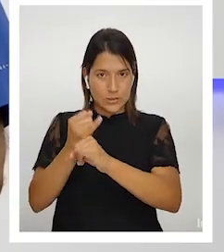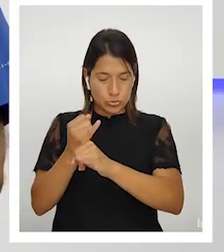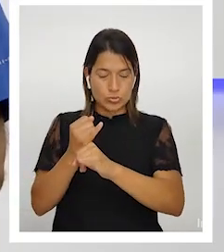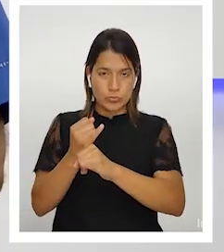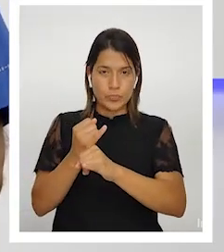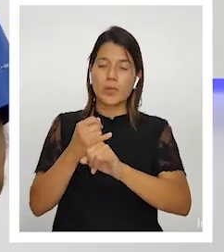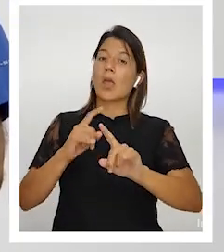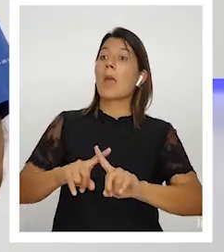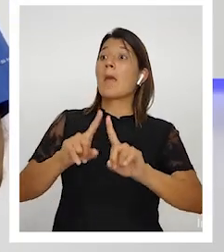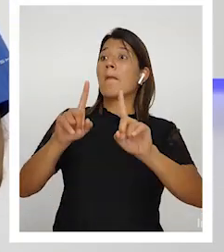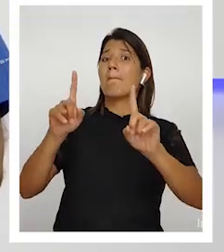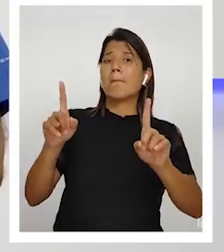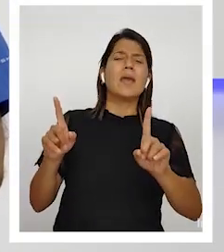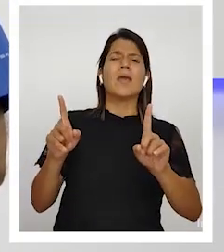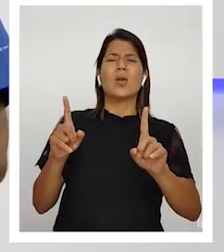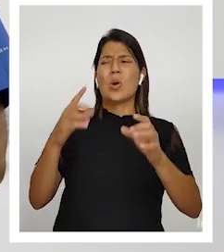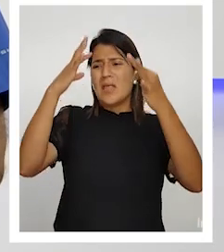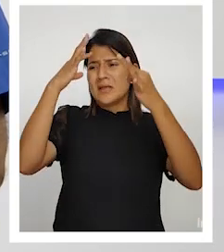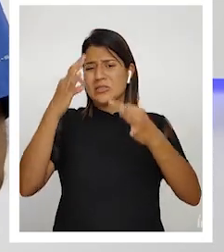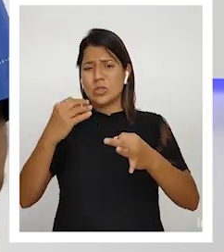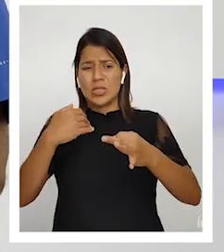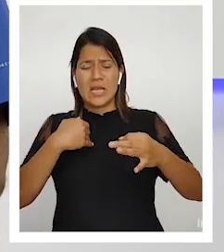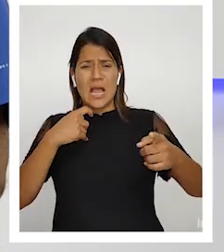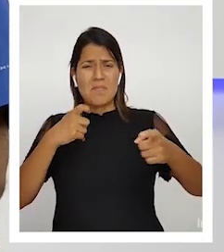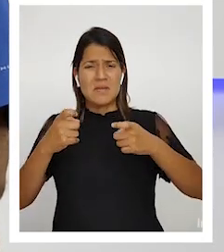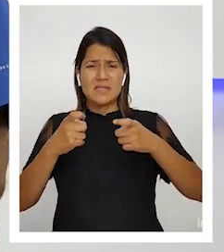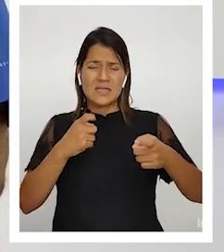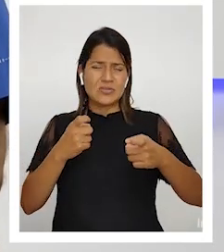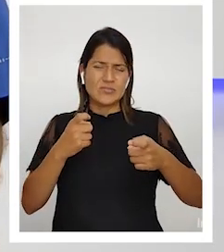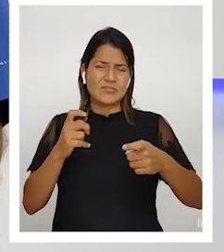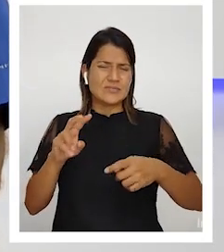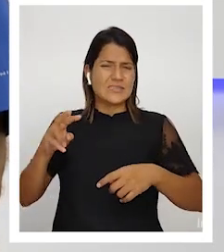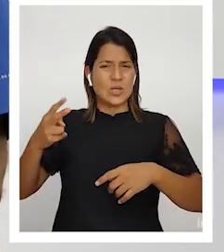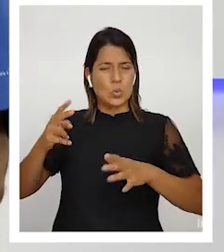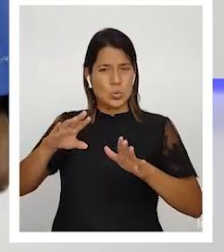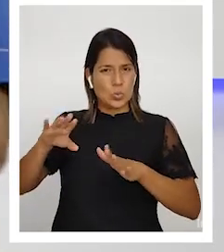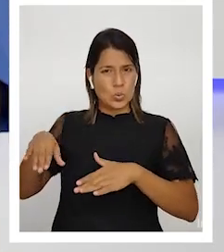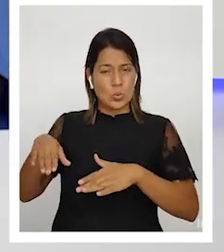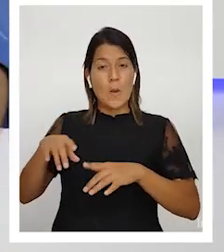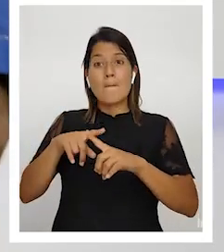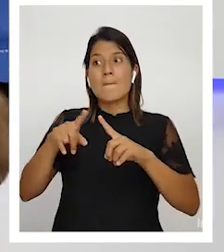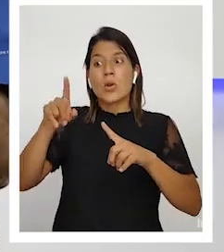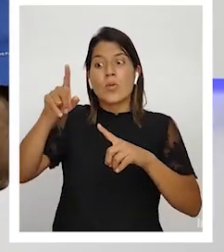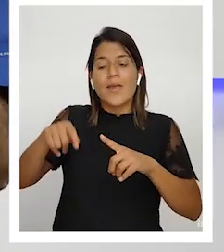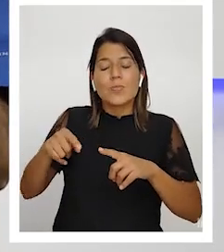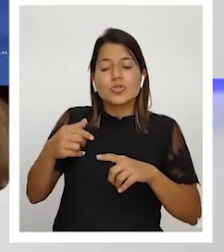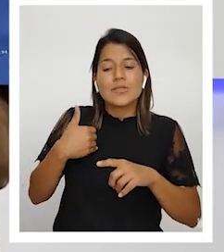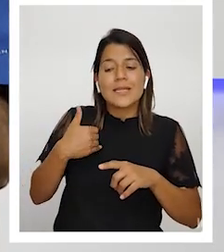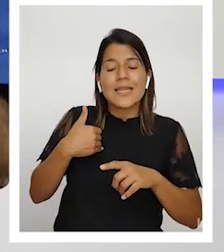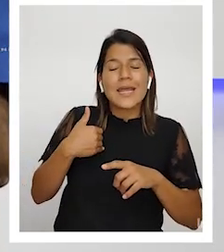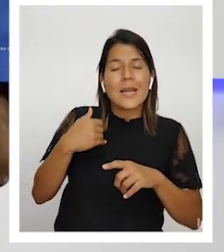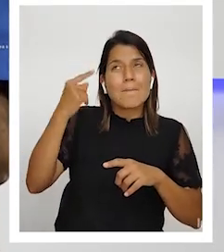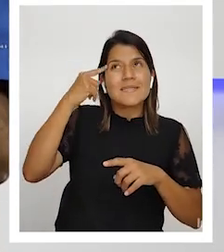administrativas son secundarias pero hay que tener visión y hay que hacerlo no hay que reducir los